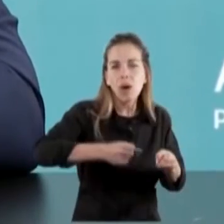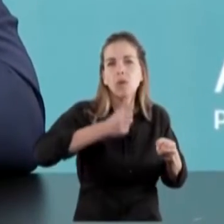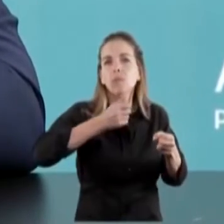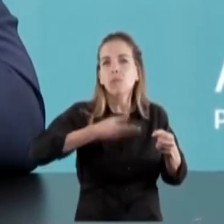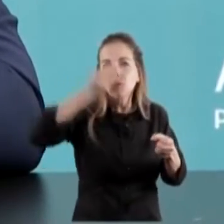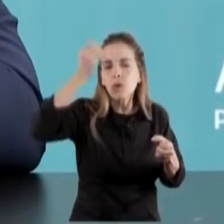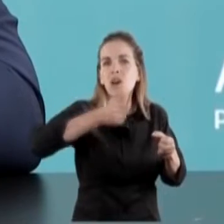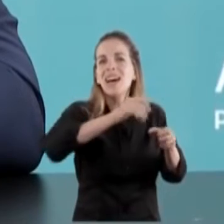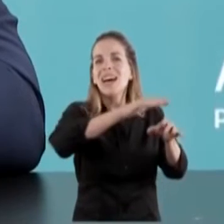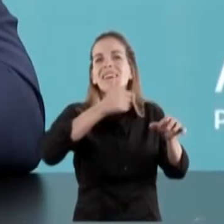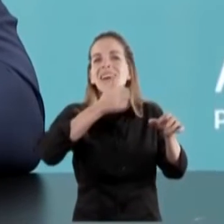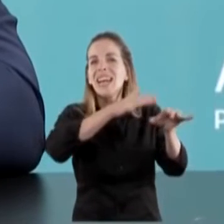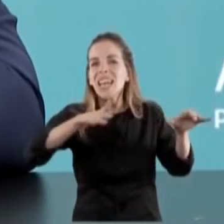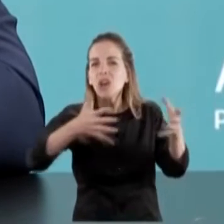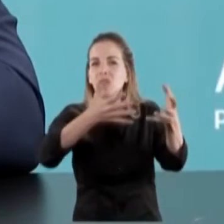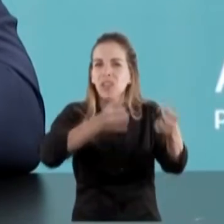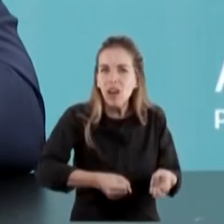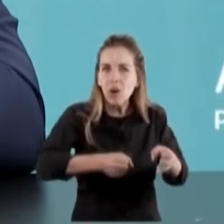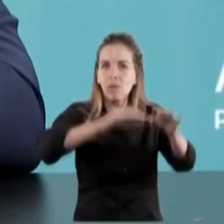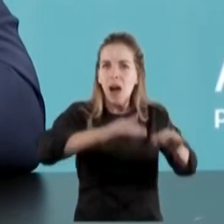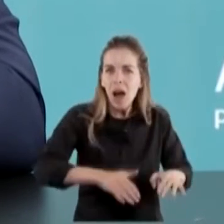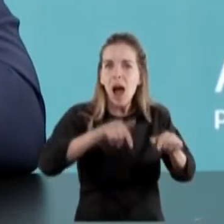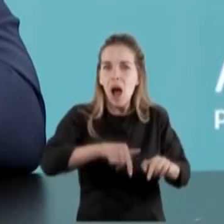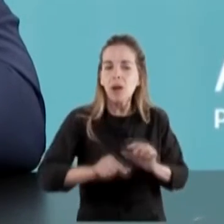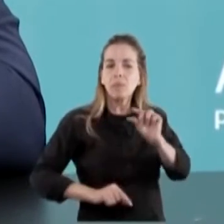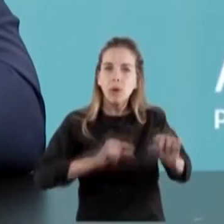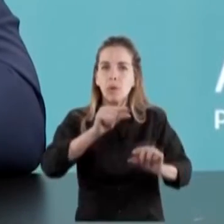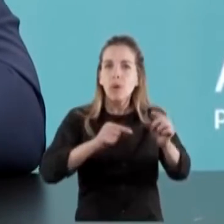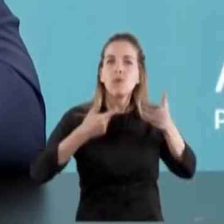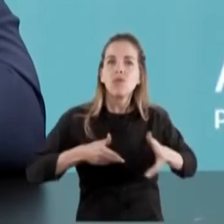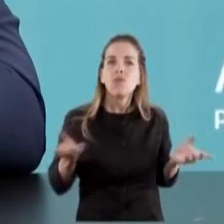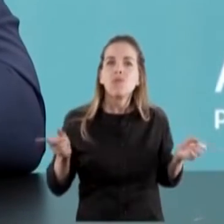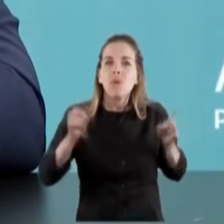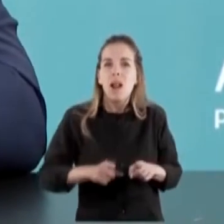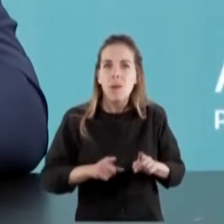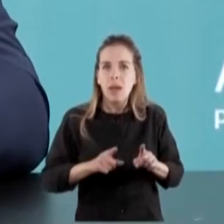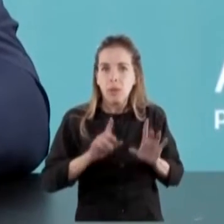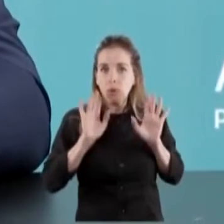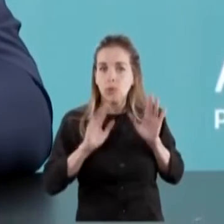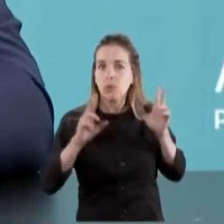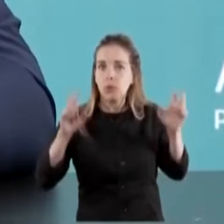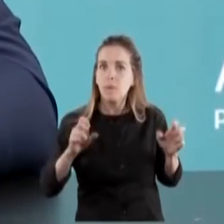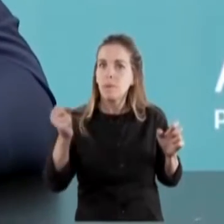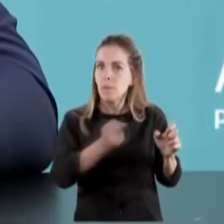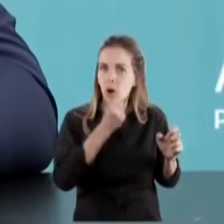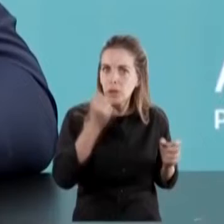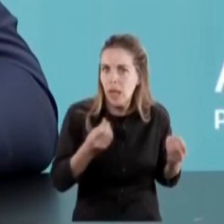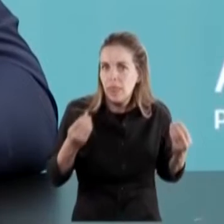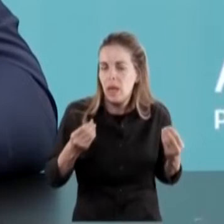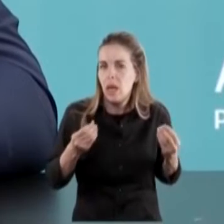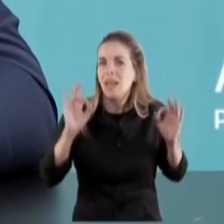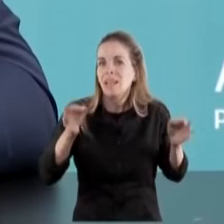Entonces, lo que se busca fundamentalmente es priorizar. Hay una situación cambiaria que es por todos